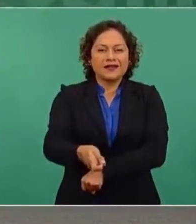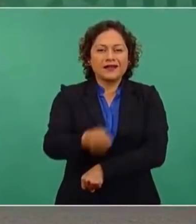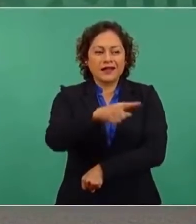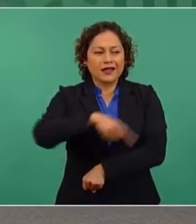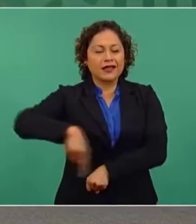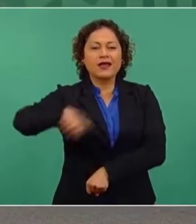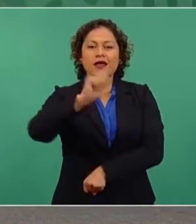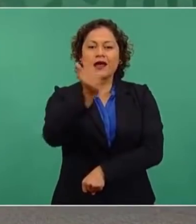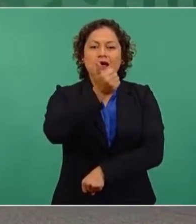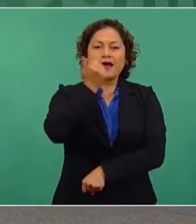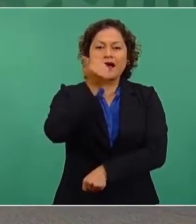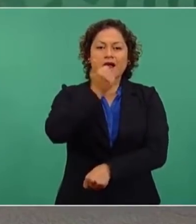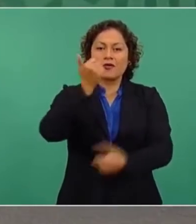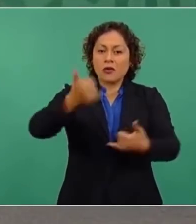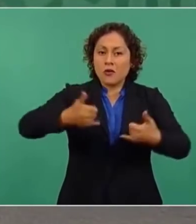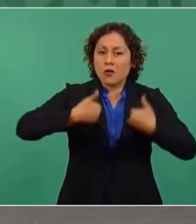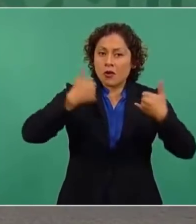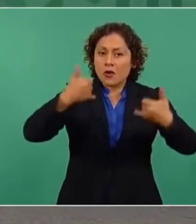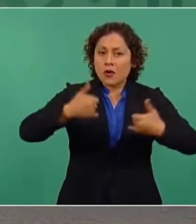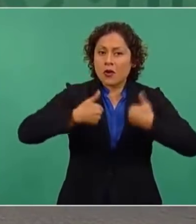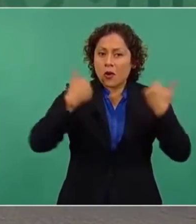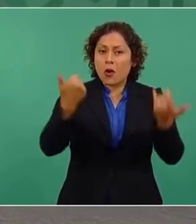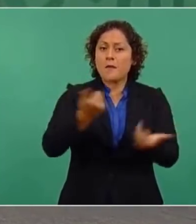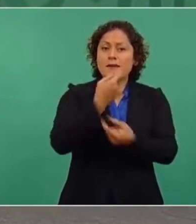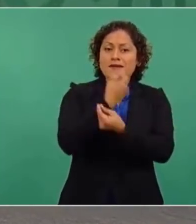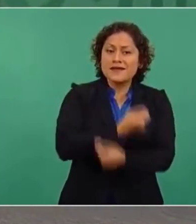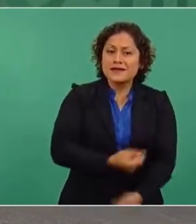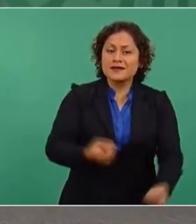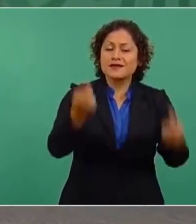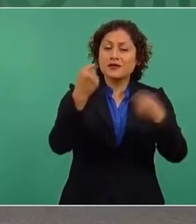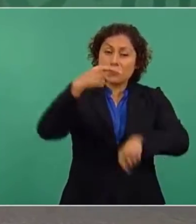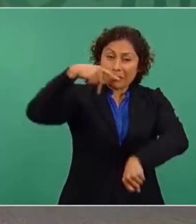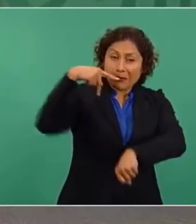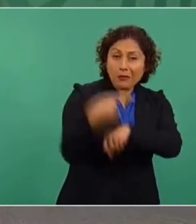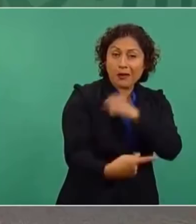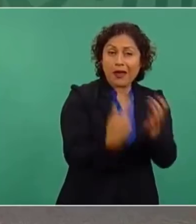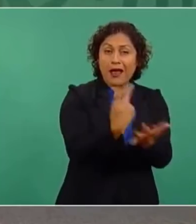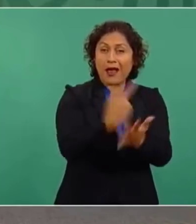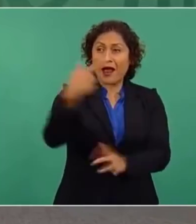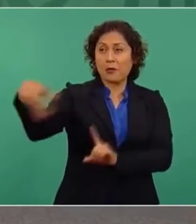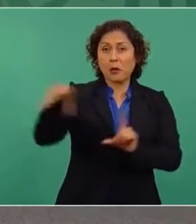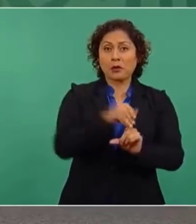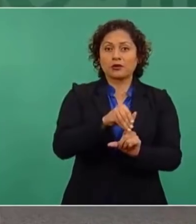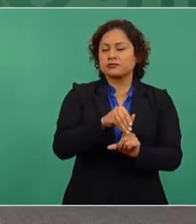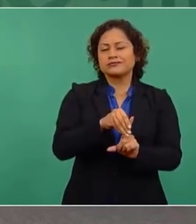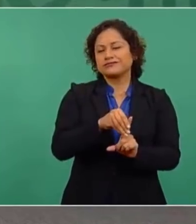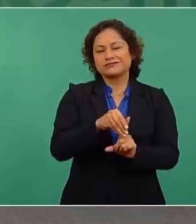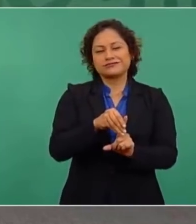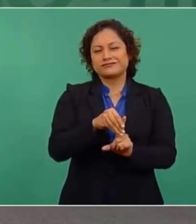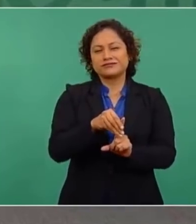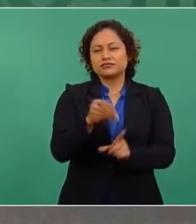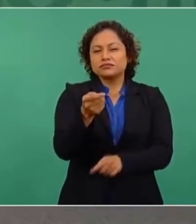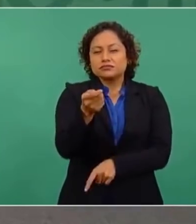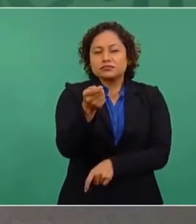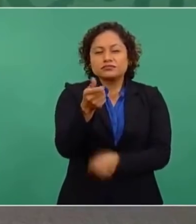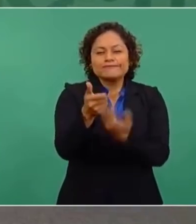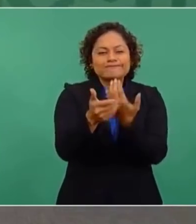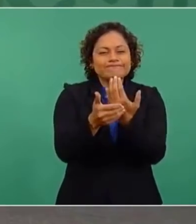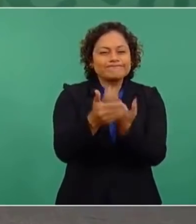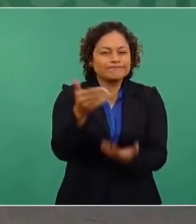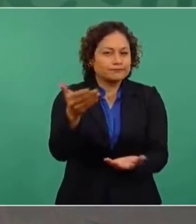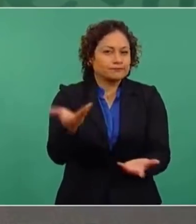contagio, es mínimo y con maestras,